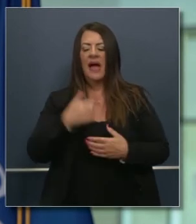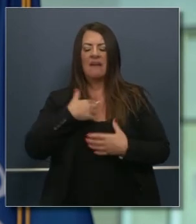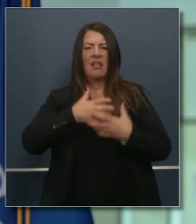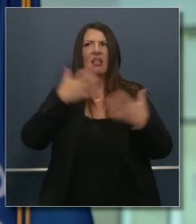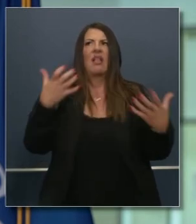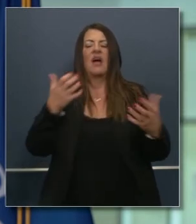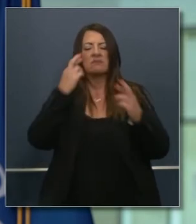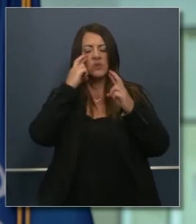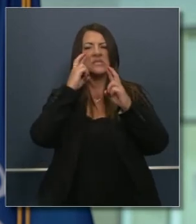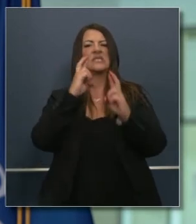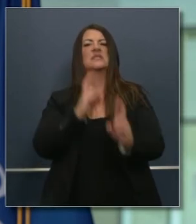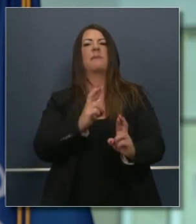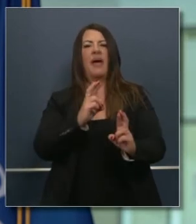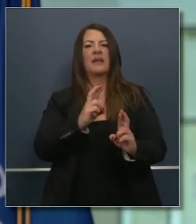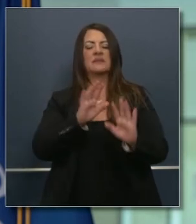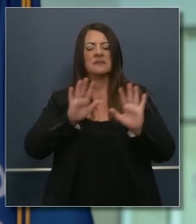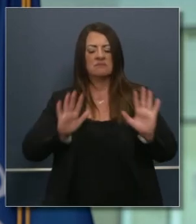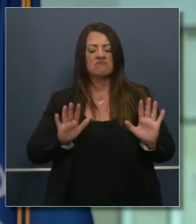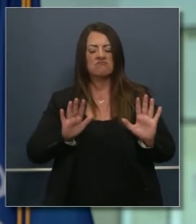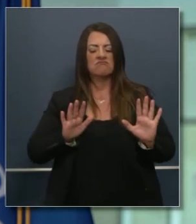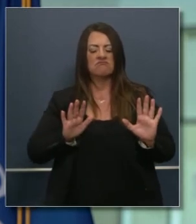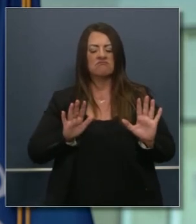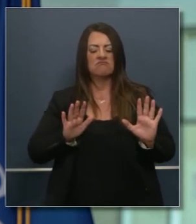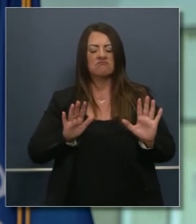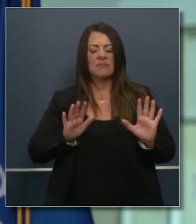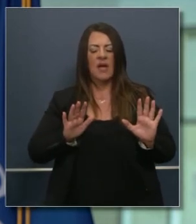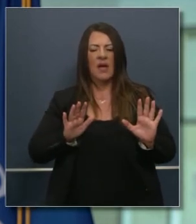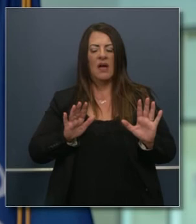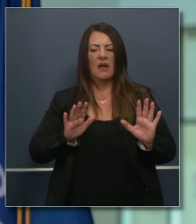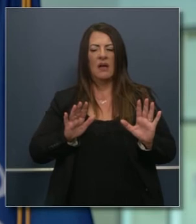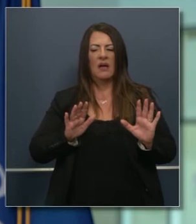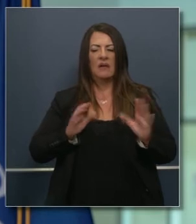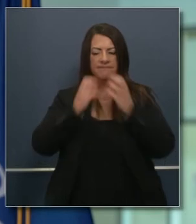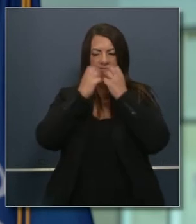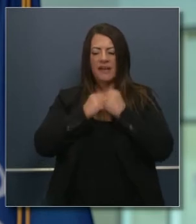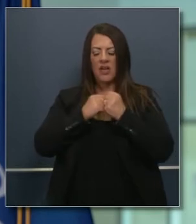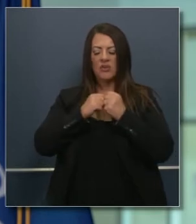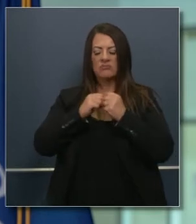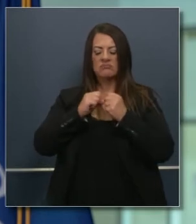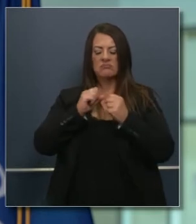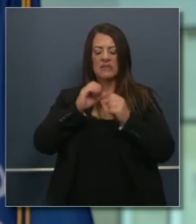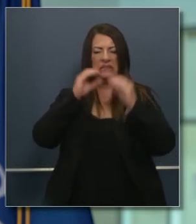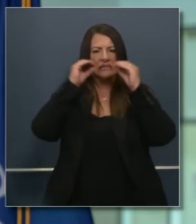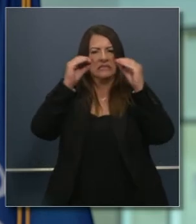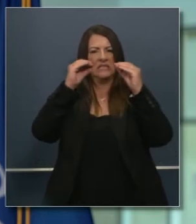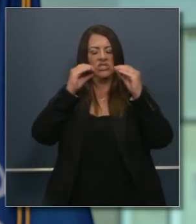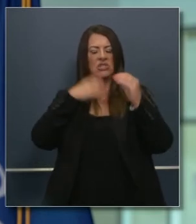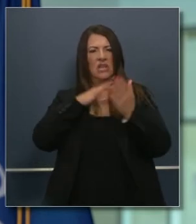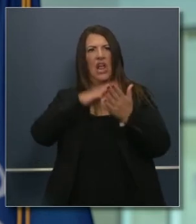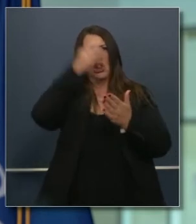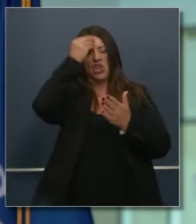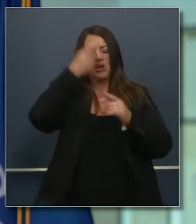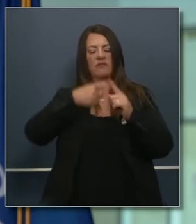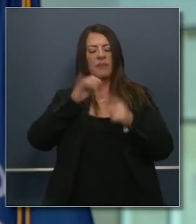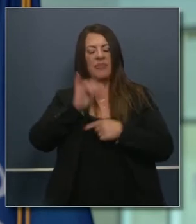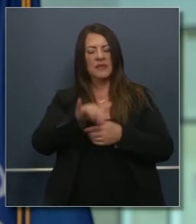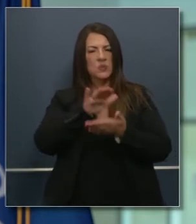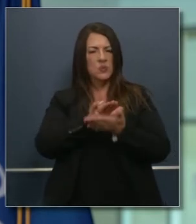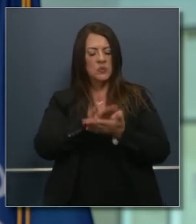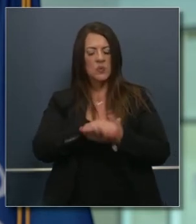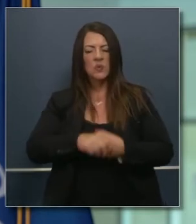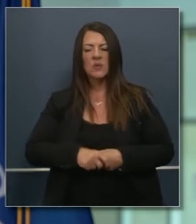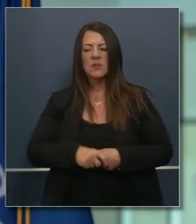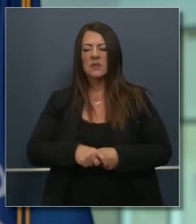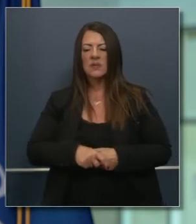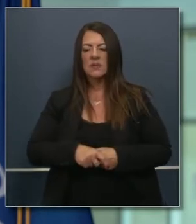tiene reverencia profunda no solo respeto por las enseñanzas de la educación católica para